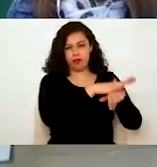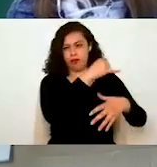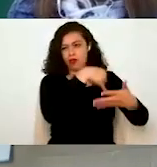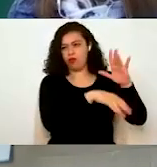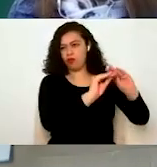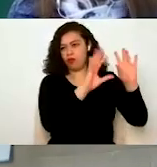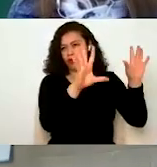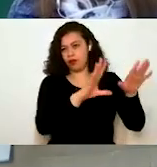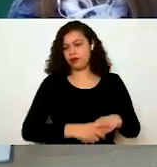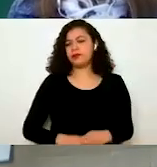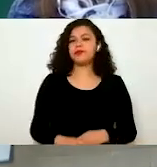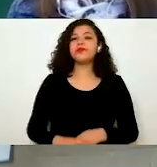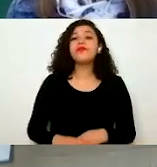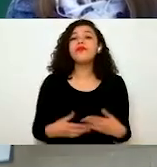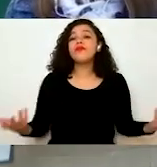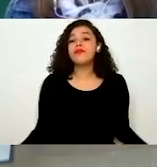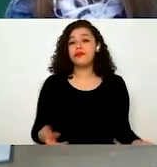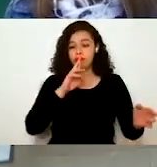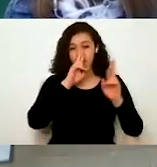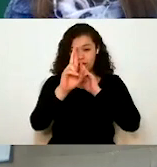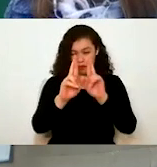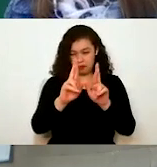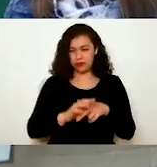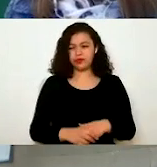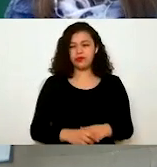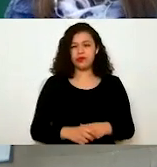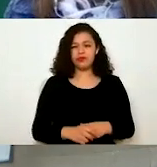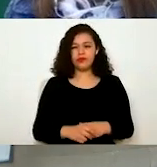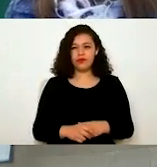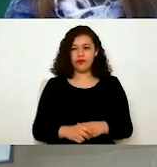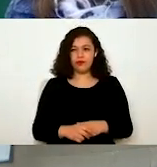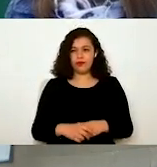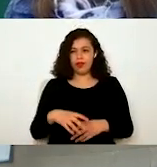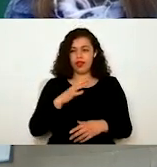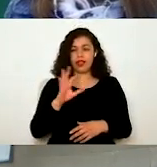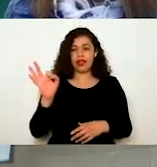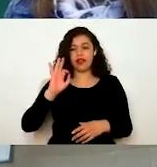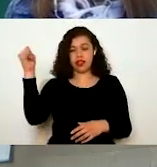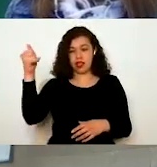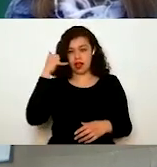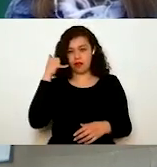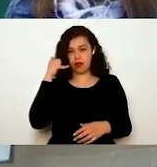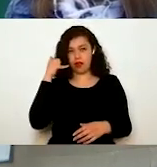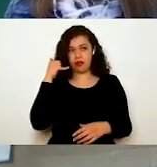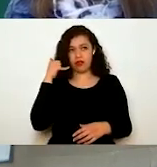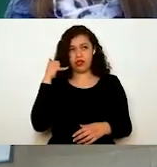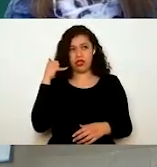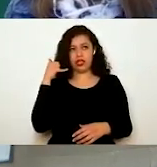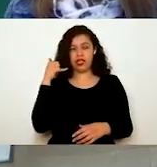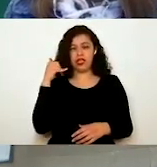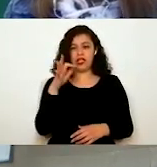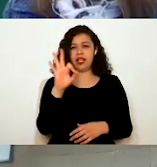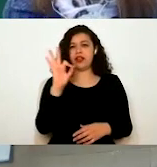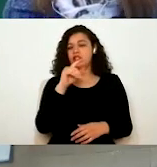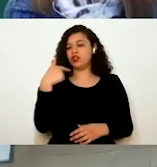La respuesta que les damos a ustedes, si es por teléfono, en ese momento, ya sea que yo tenga la